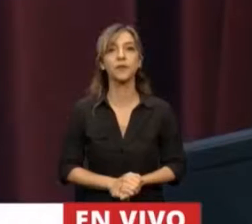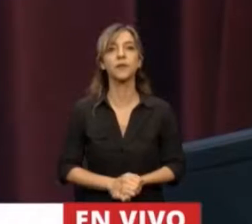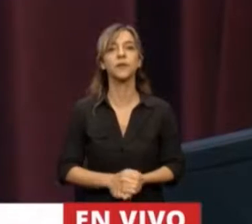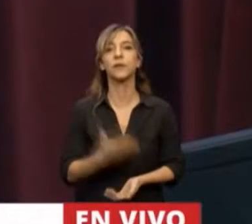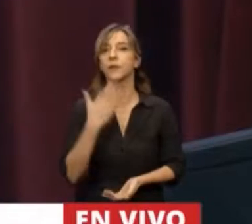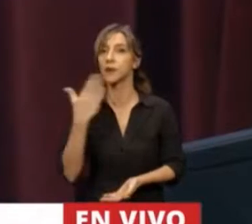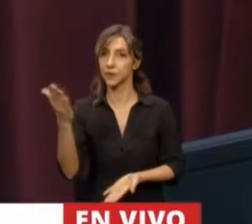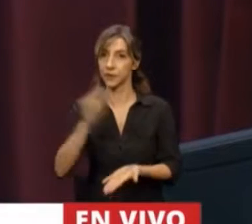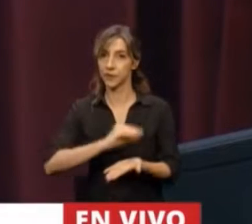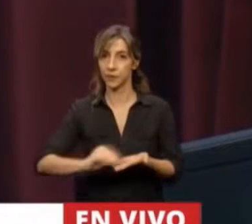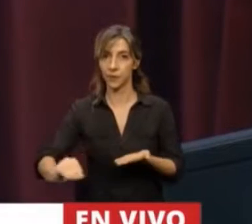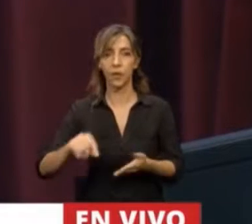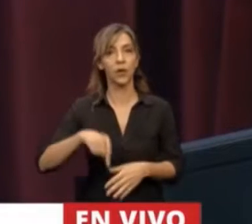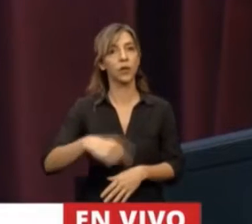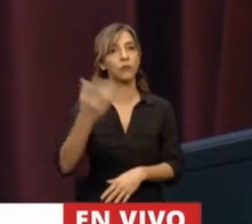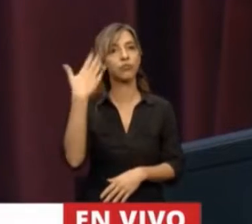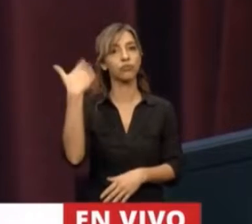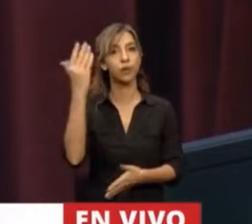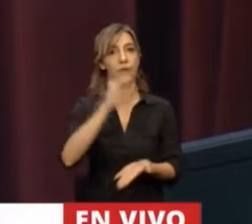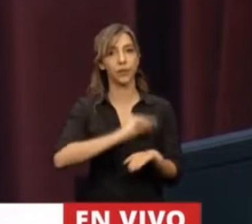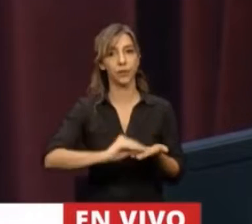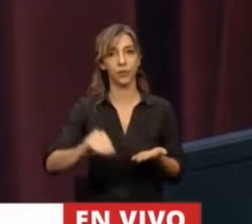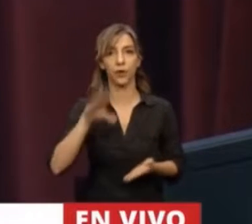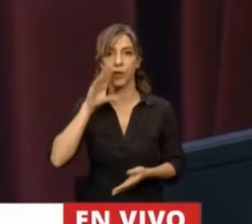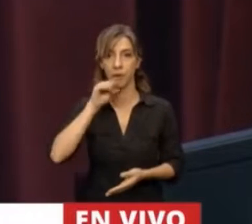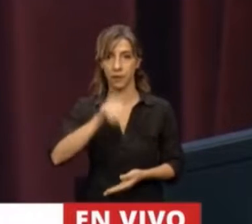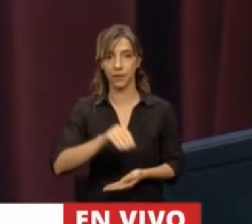Tiene la palabra el diputado Nicolás del Caño.